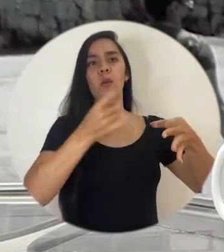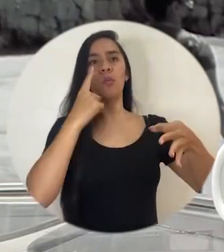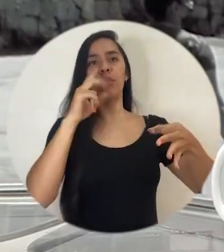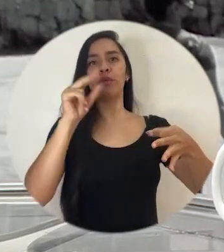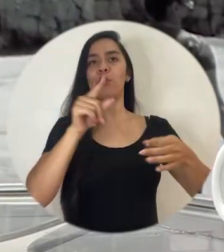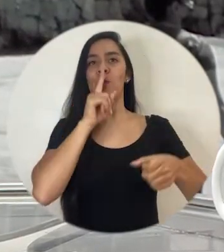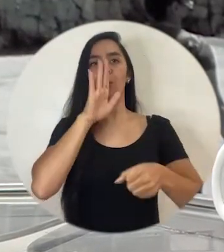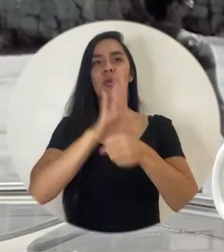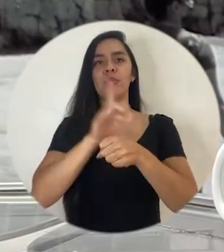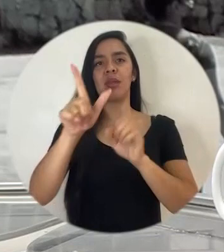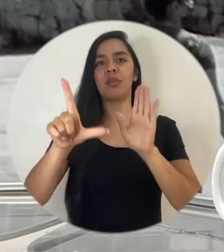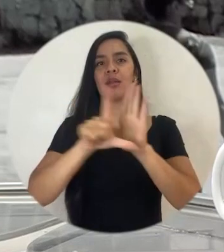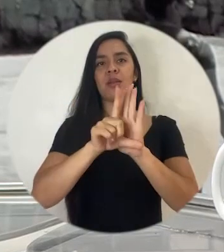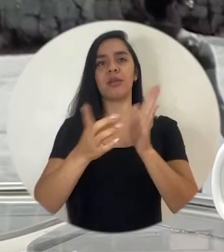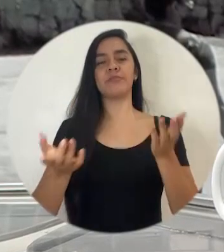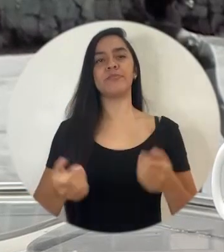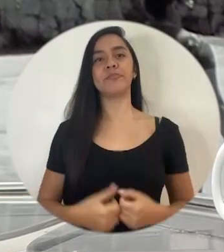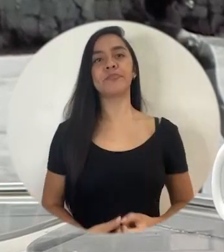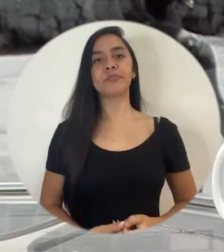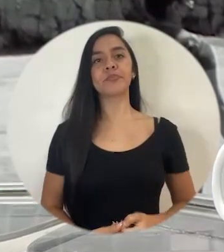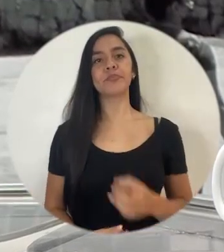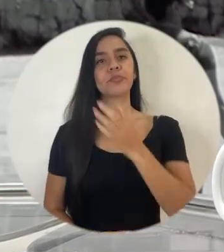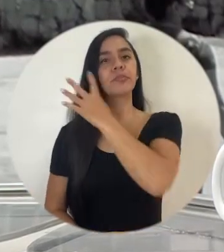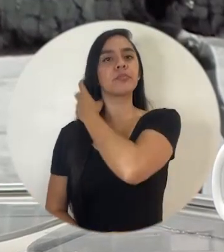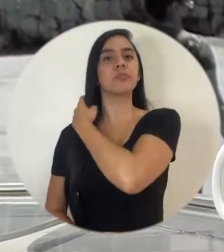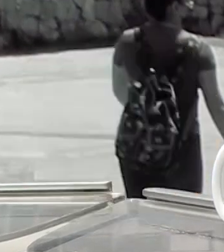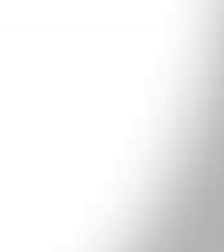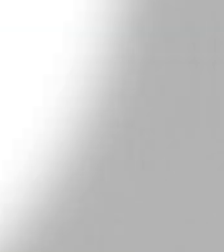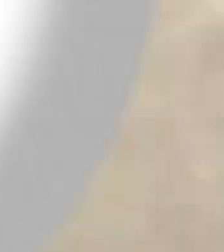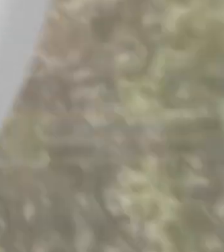en los juzgados por el incumplimiento de esta legislación